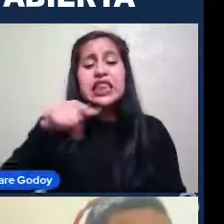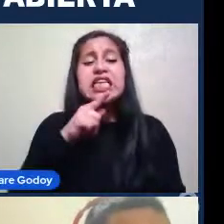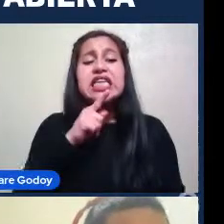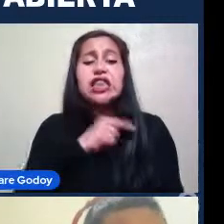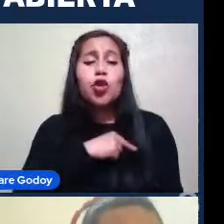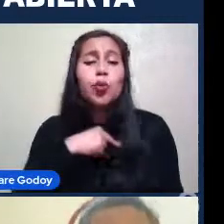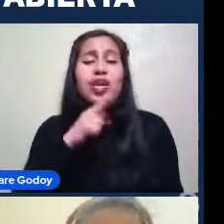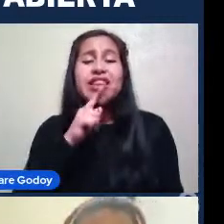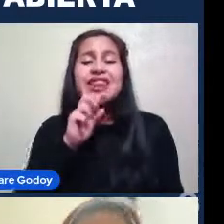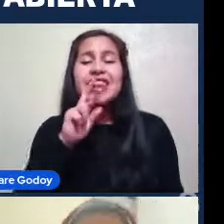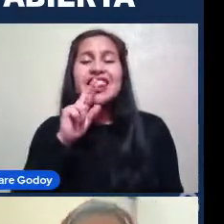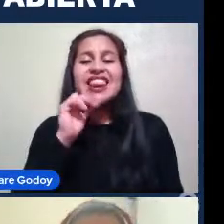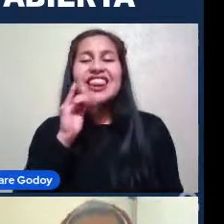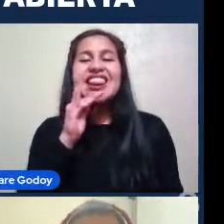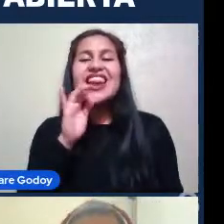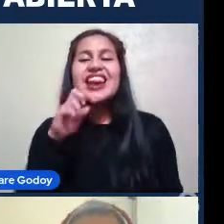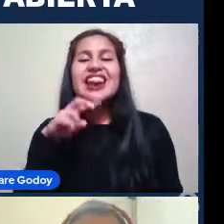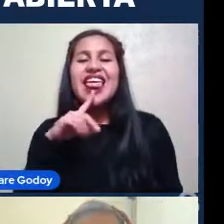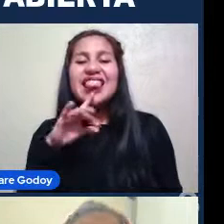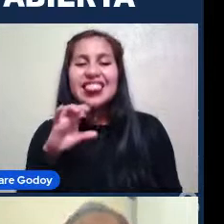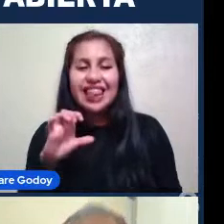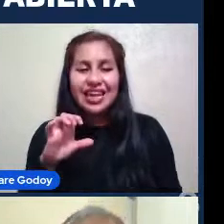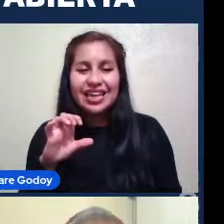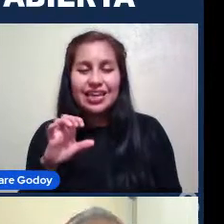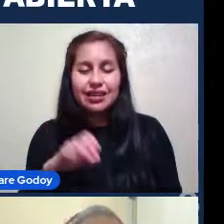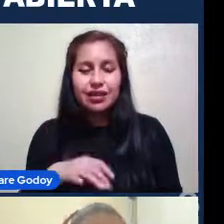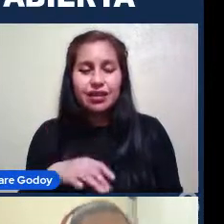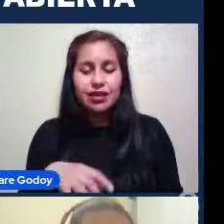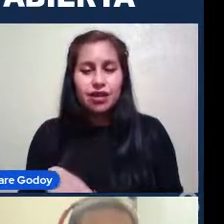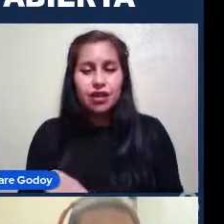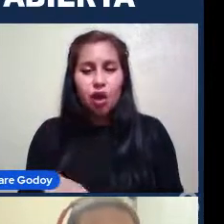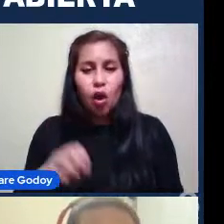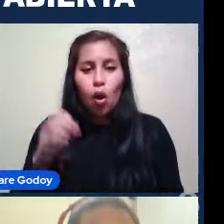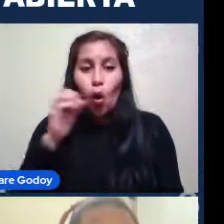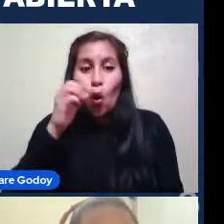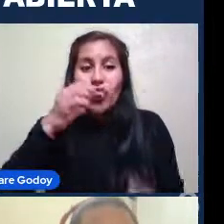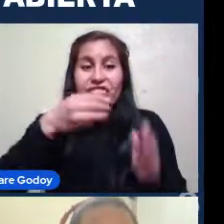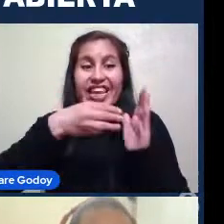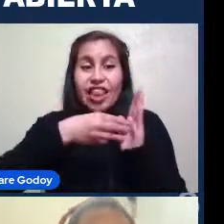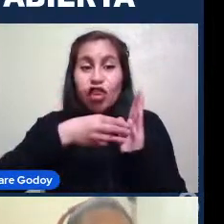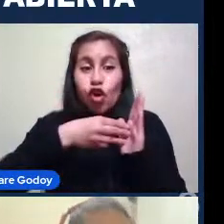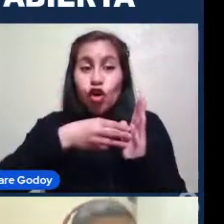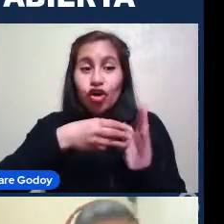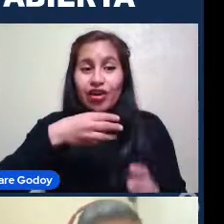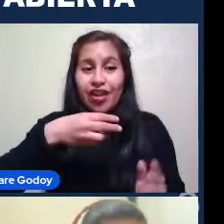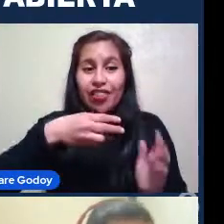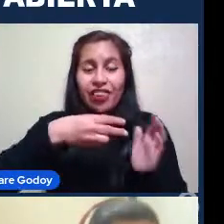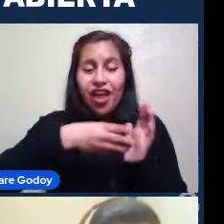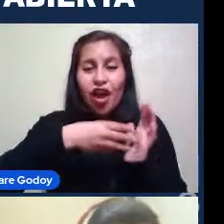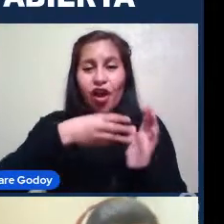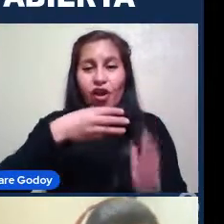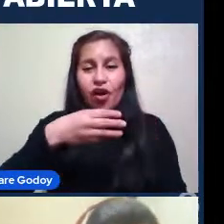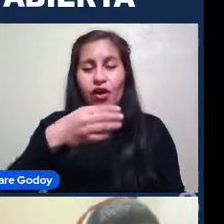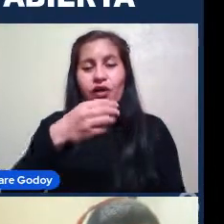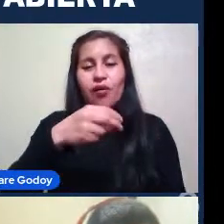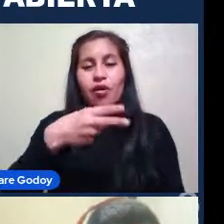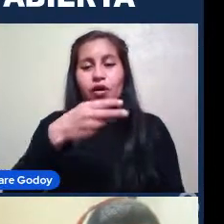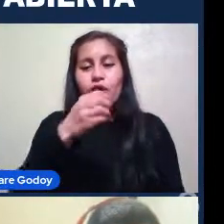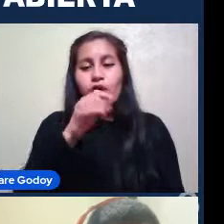De Perdón El tenedor De Hubble Bien El tenedor De Hubble Lo que